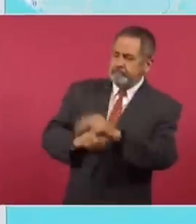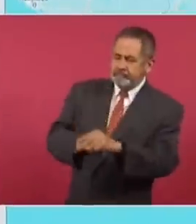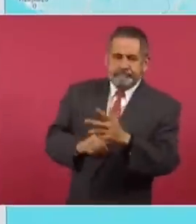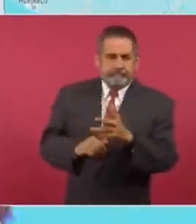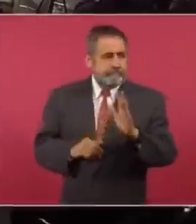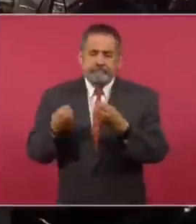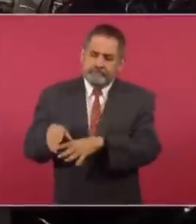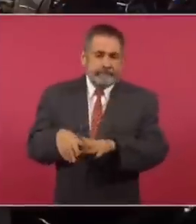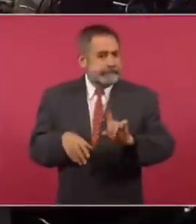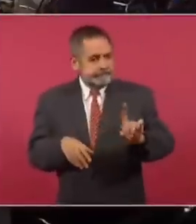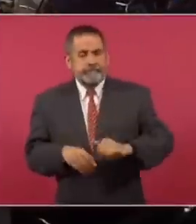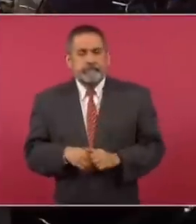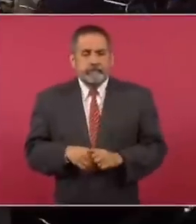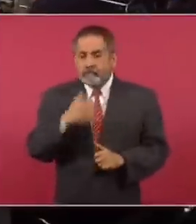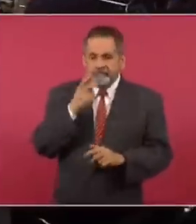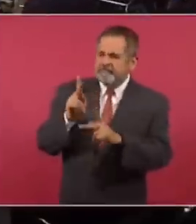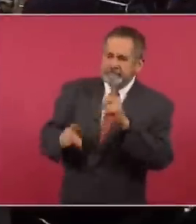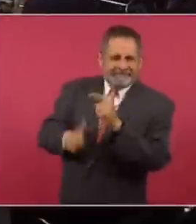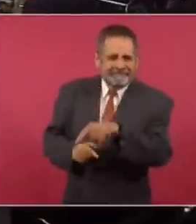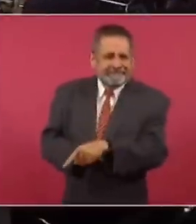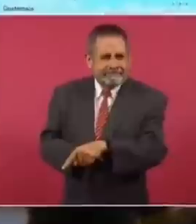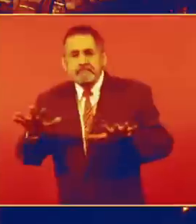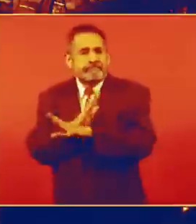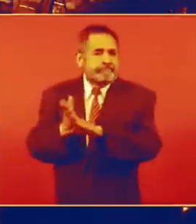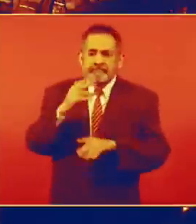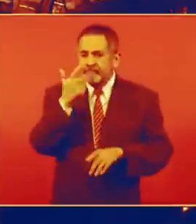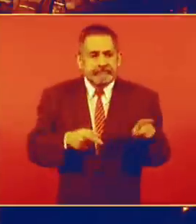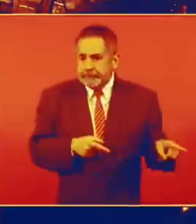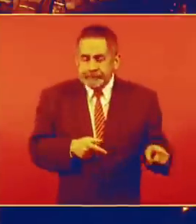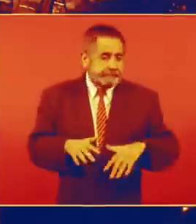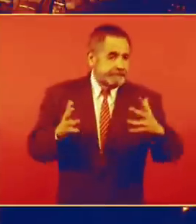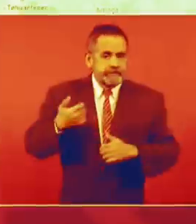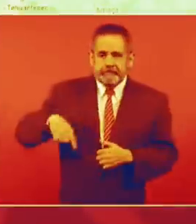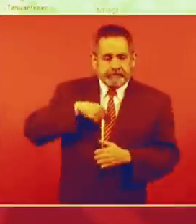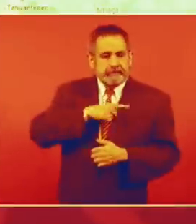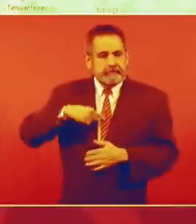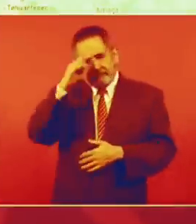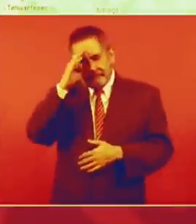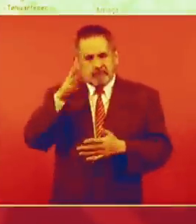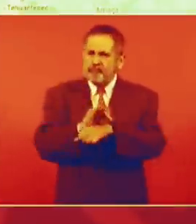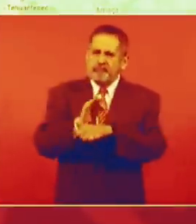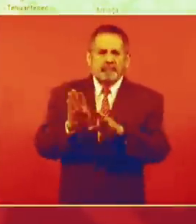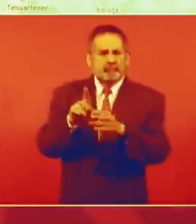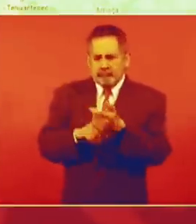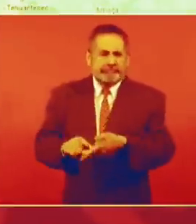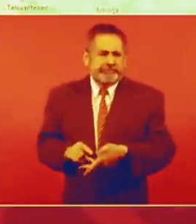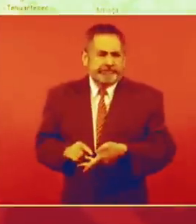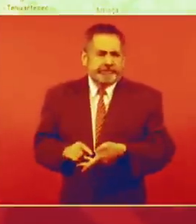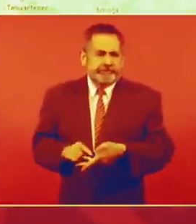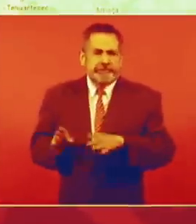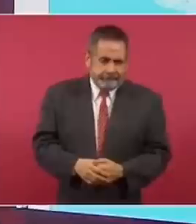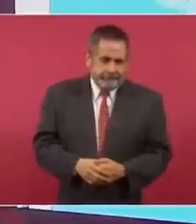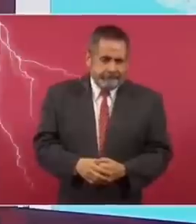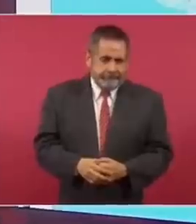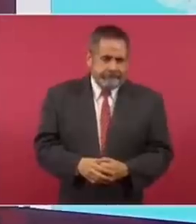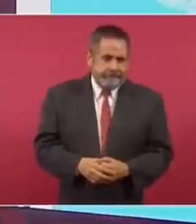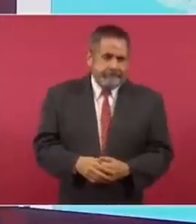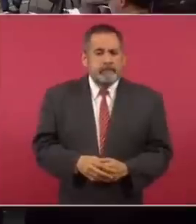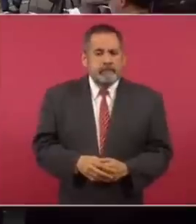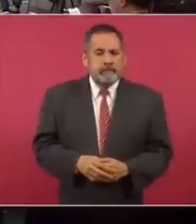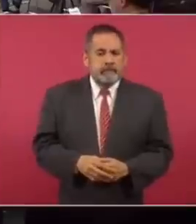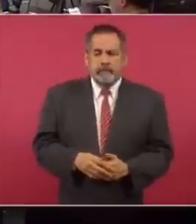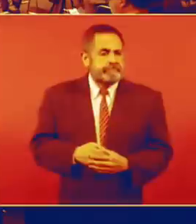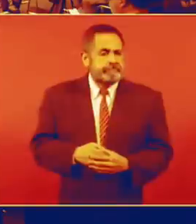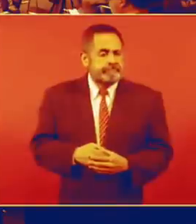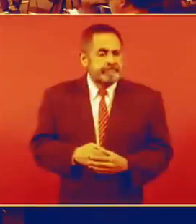obra o que no concluyéramos en este gobierno la obra. Y pues nosotros tenemos que defender el interés público. Por eso